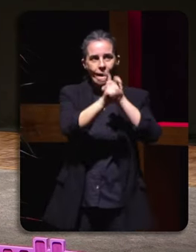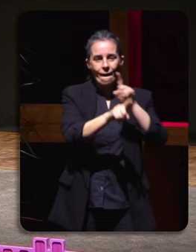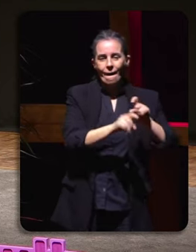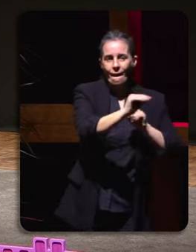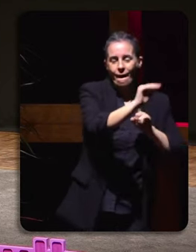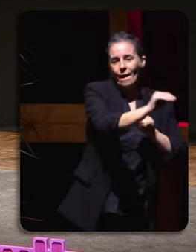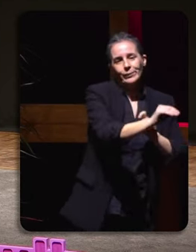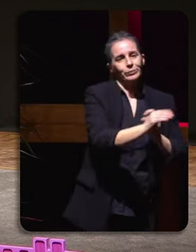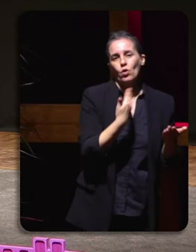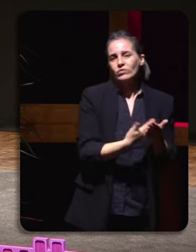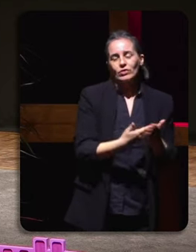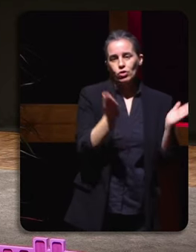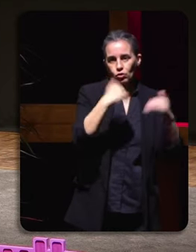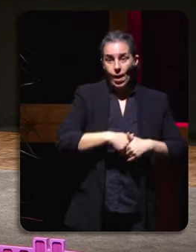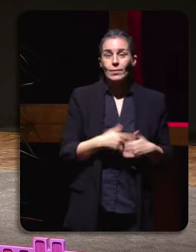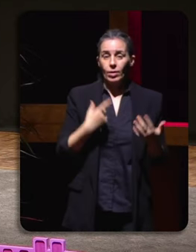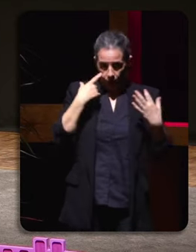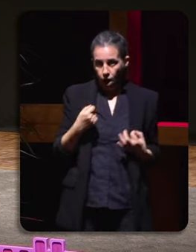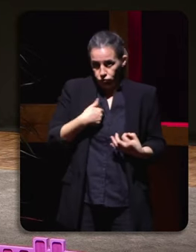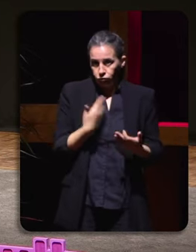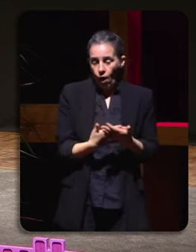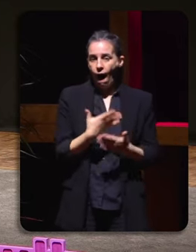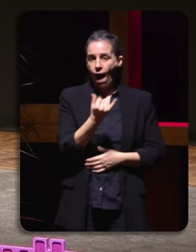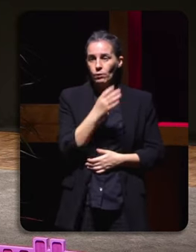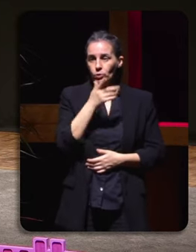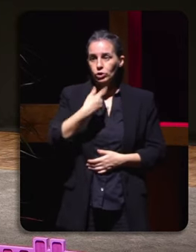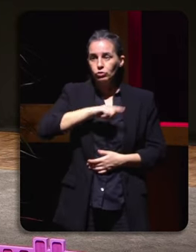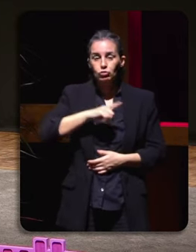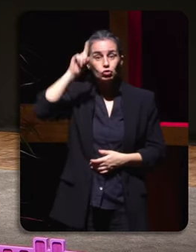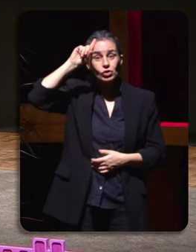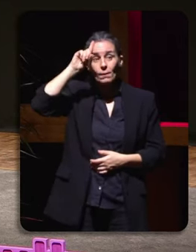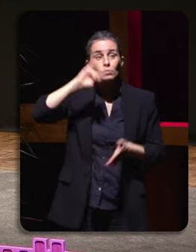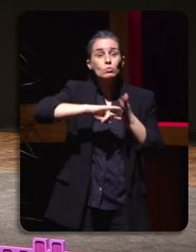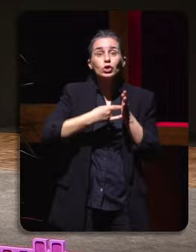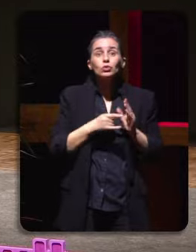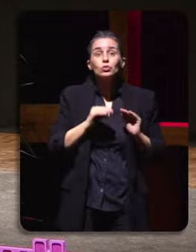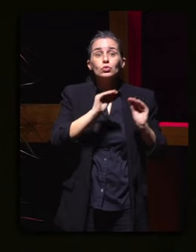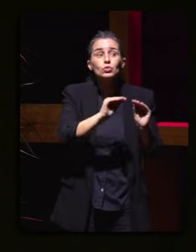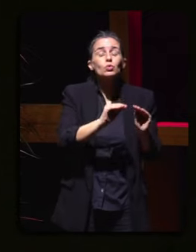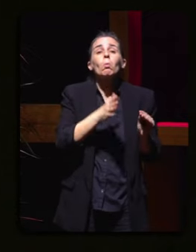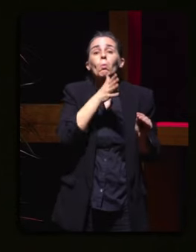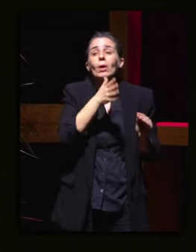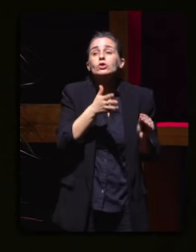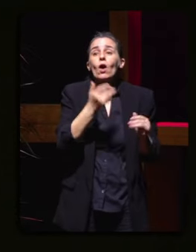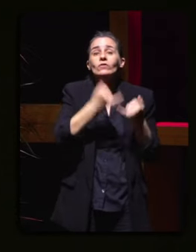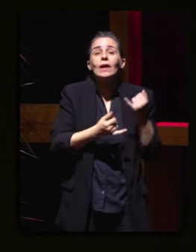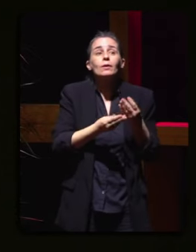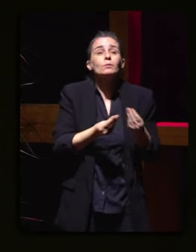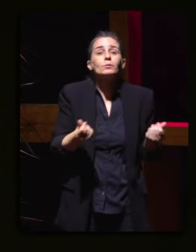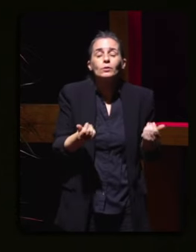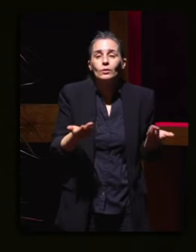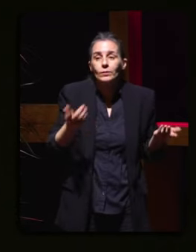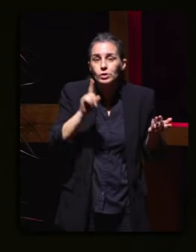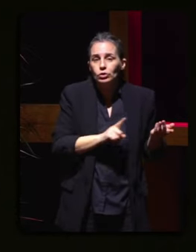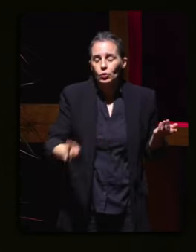digamos, e sin embargo, evidentemente sí o estaba porque non sabemos moi ben que foi deses floteis, non? Pero podes